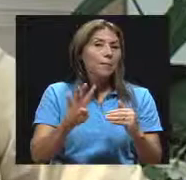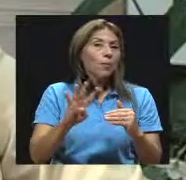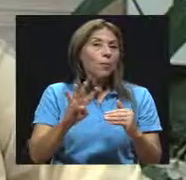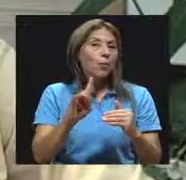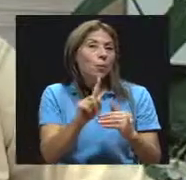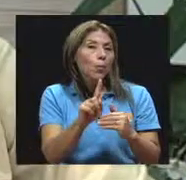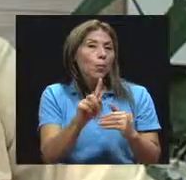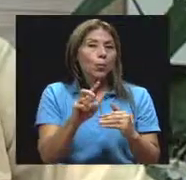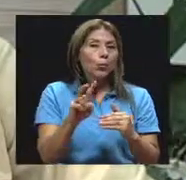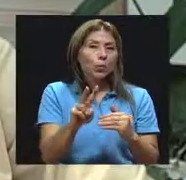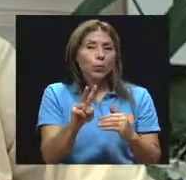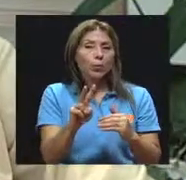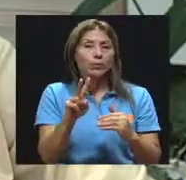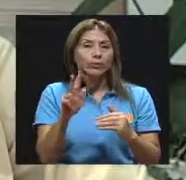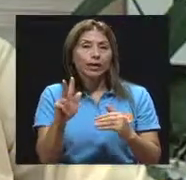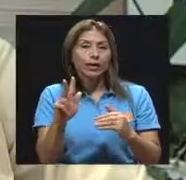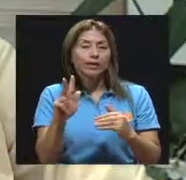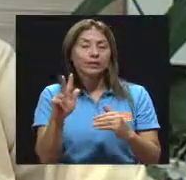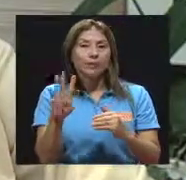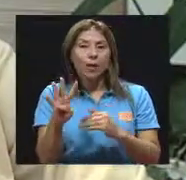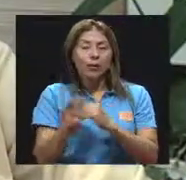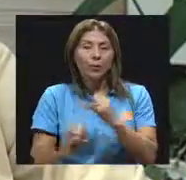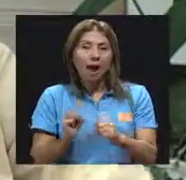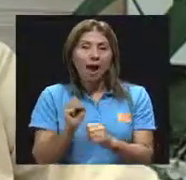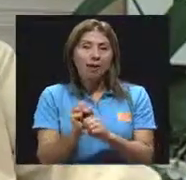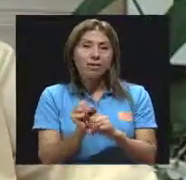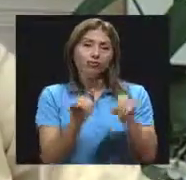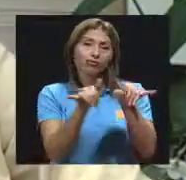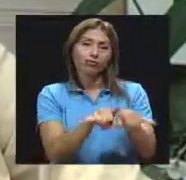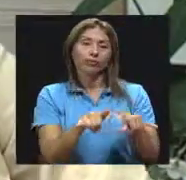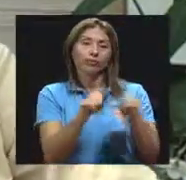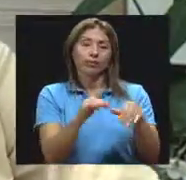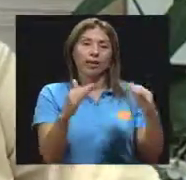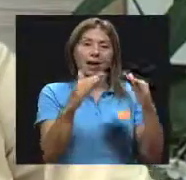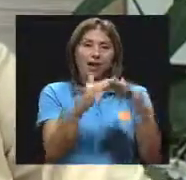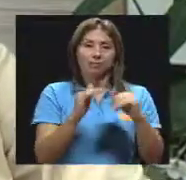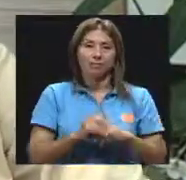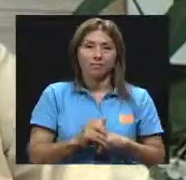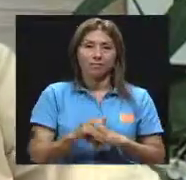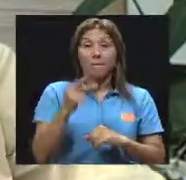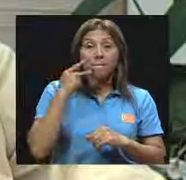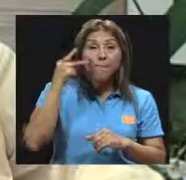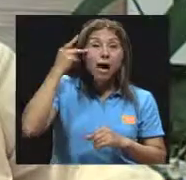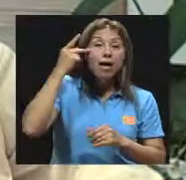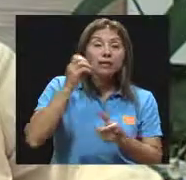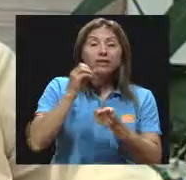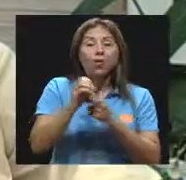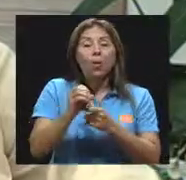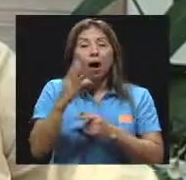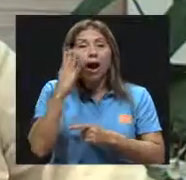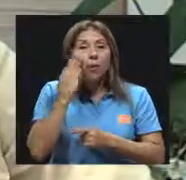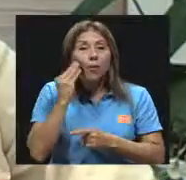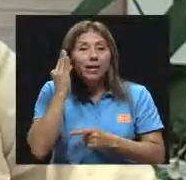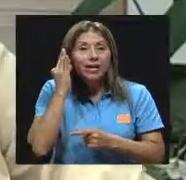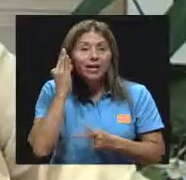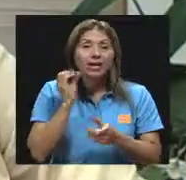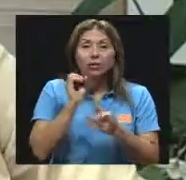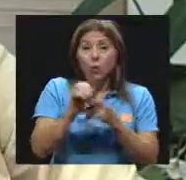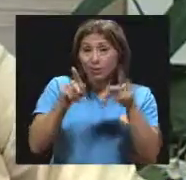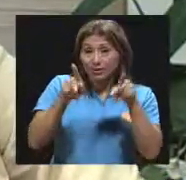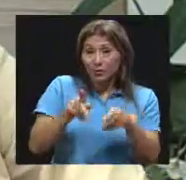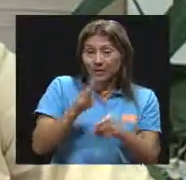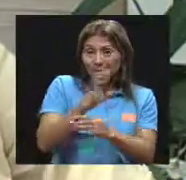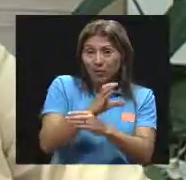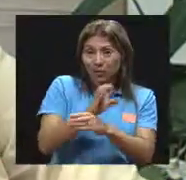sistema escolar. Esos papás, esas abuelitas, esos cuidadores son como ese primer modelo